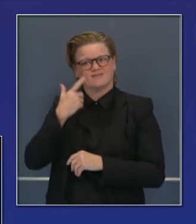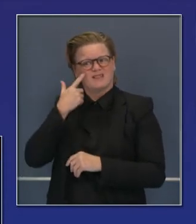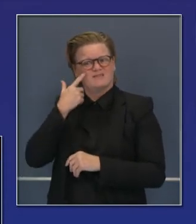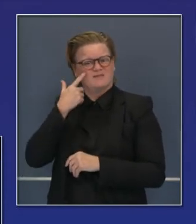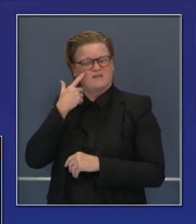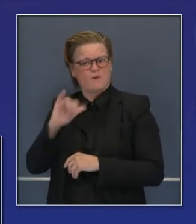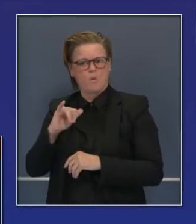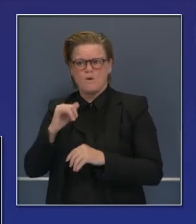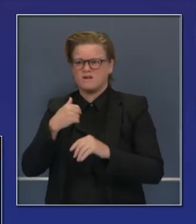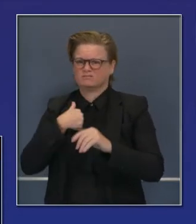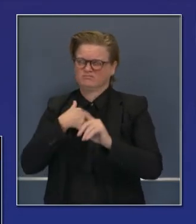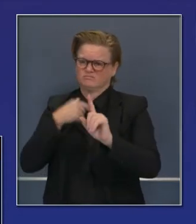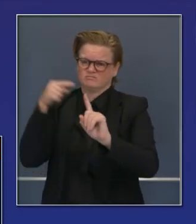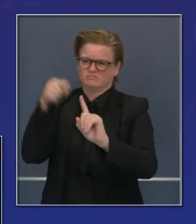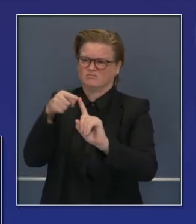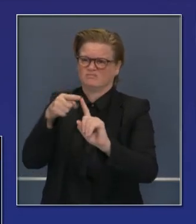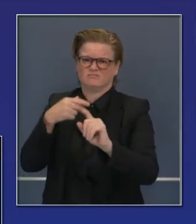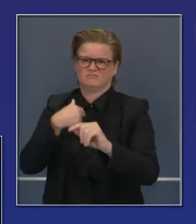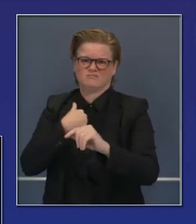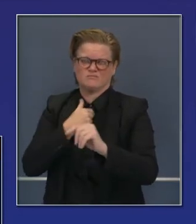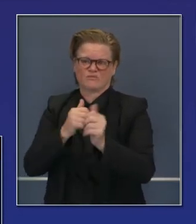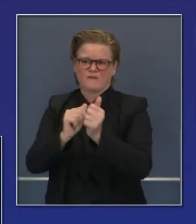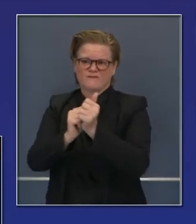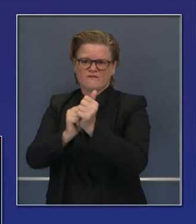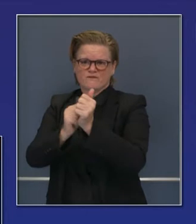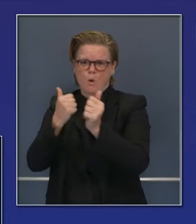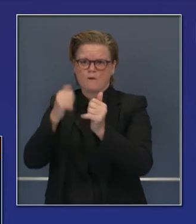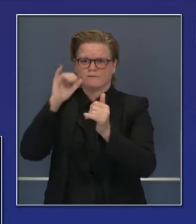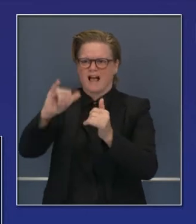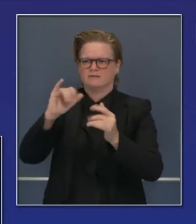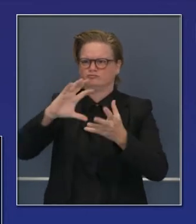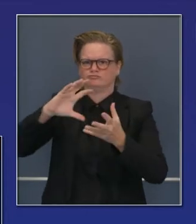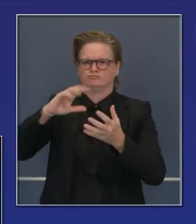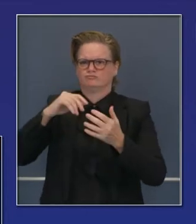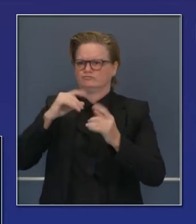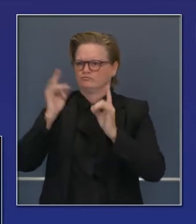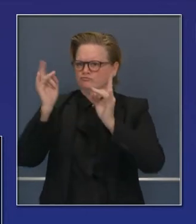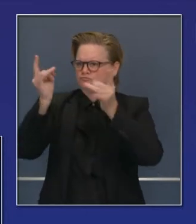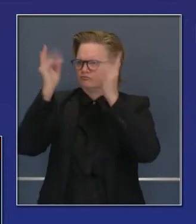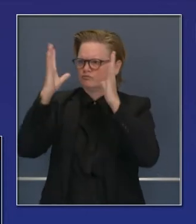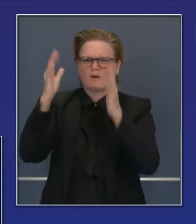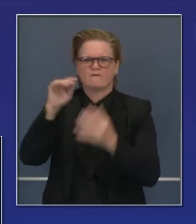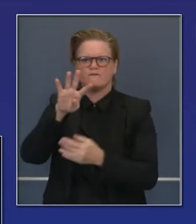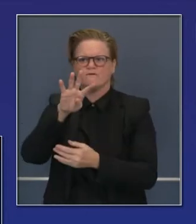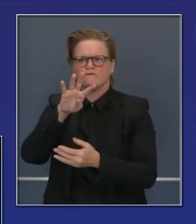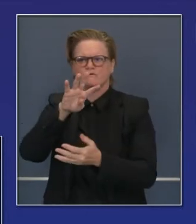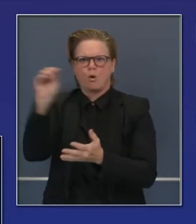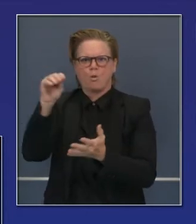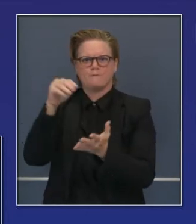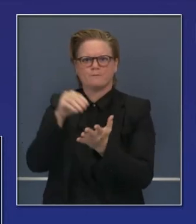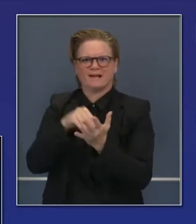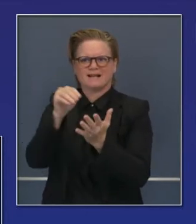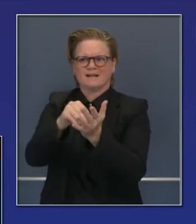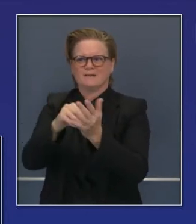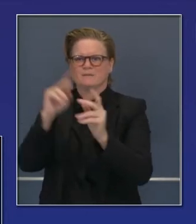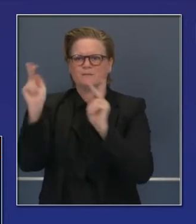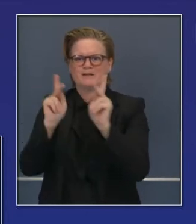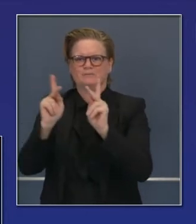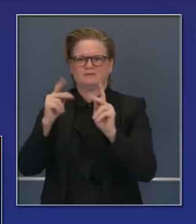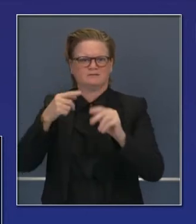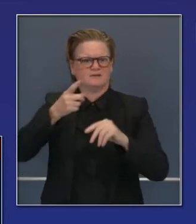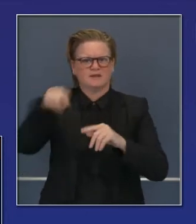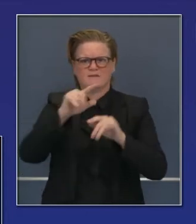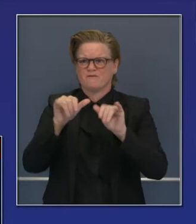evitarlo. Ustedes pudieron evitarlo. Gracias a su extraordinario trabajo, 40 millones de ustedes usaron sus